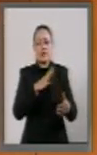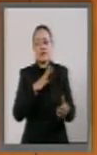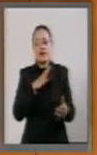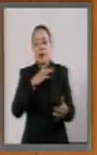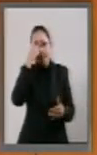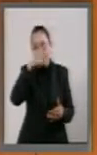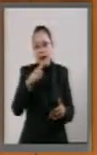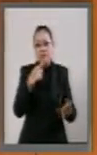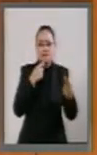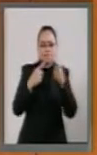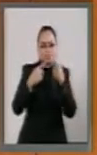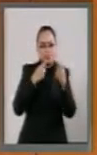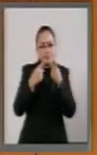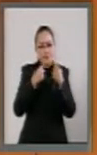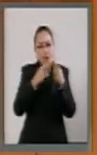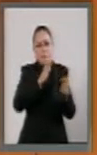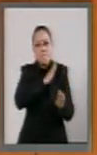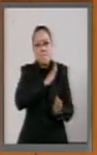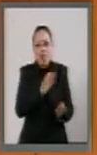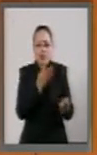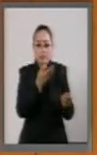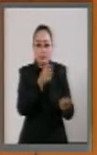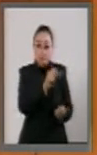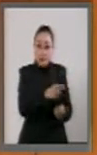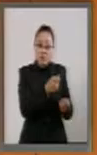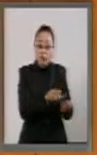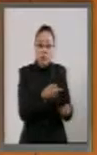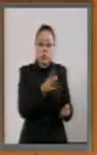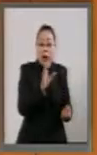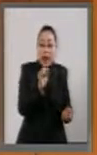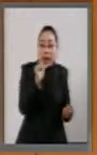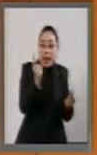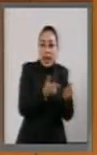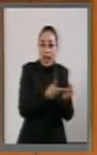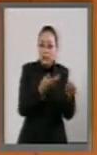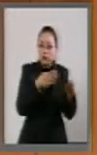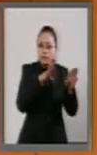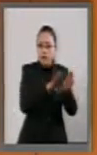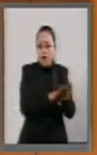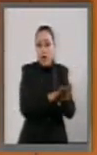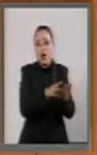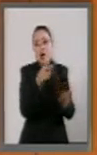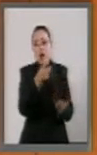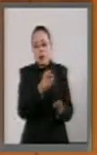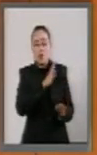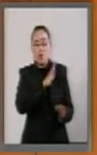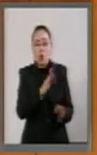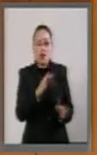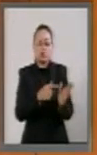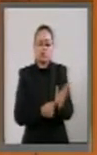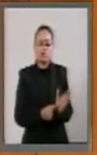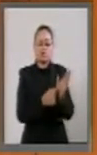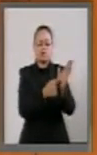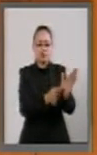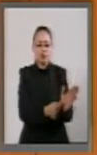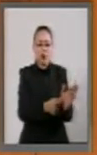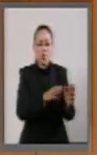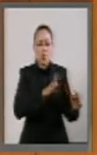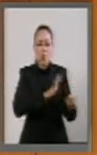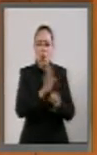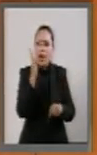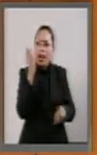alegatos, podamos cerrar una instrucción y se pueda emitir ya una